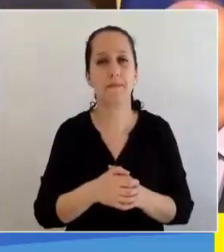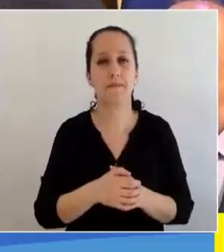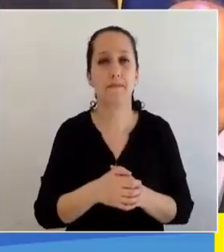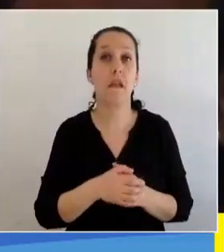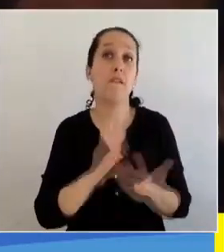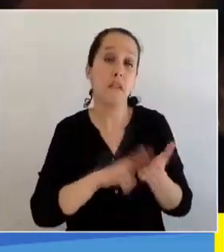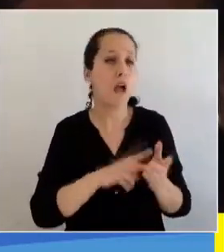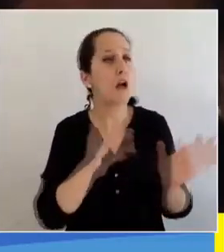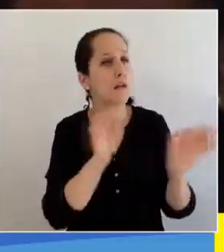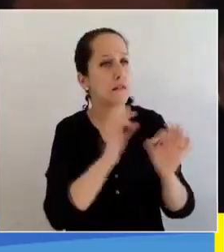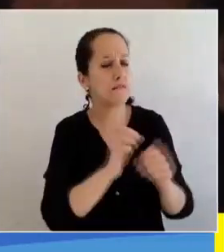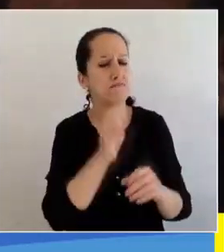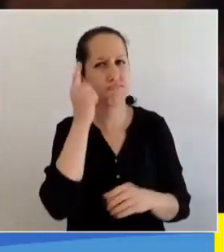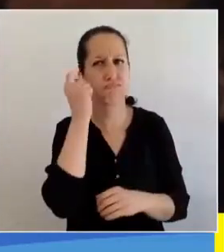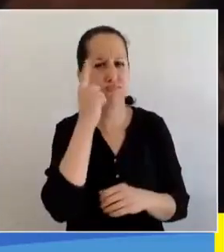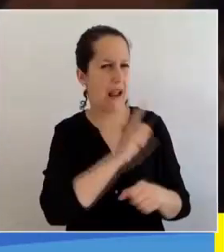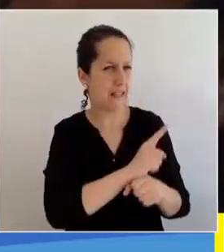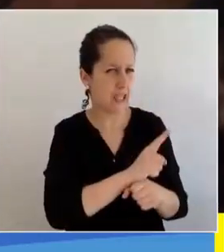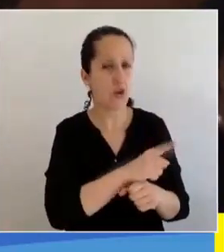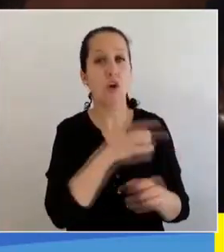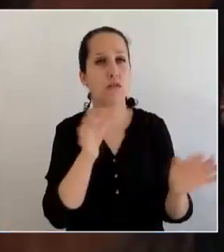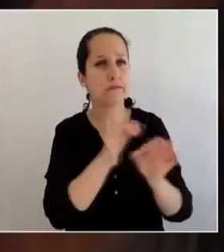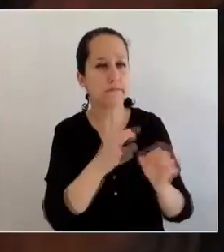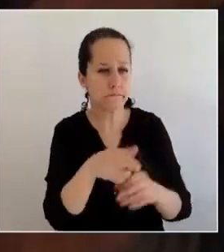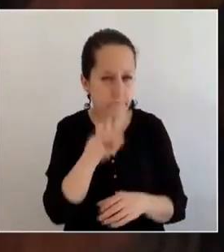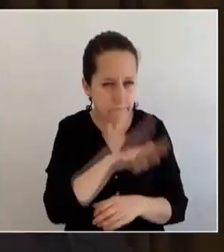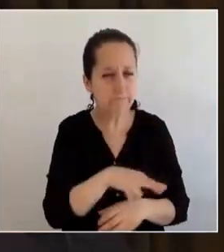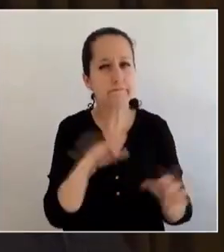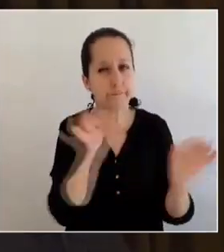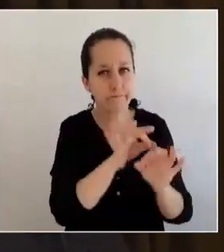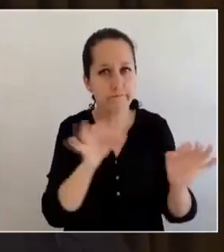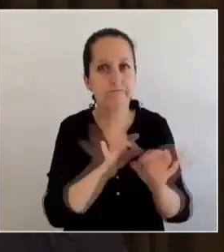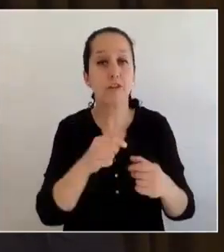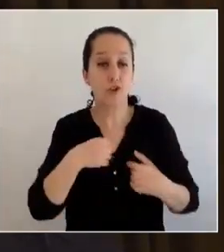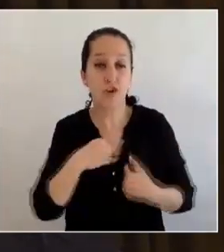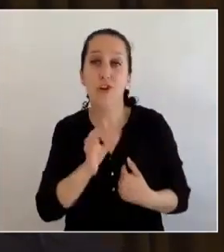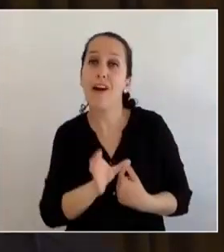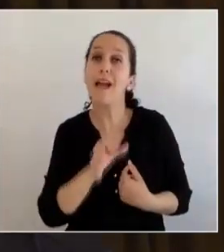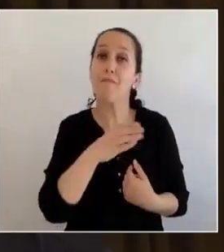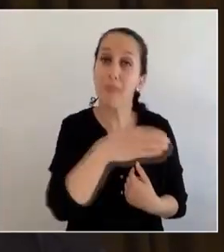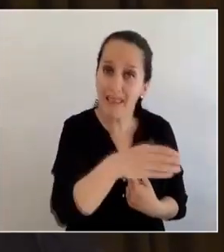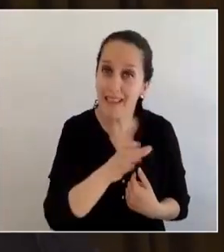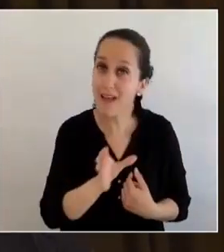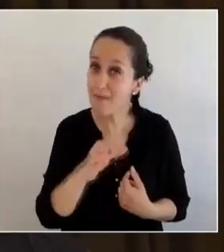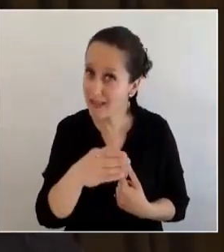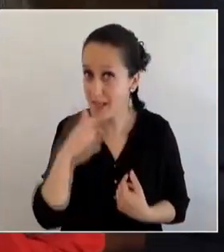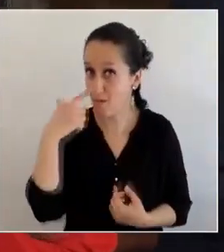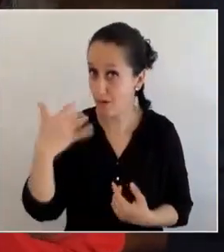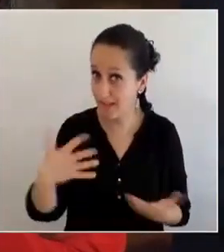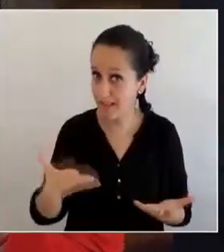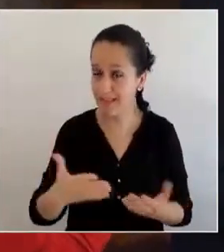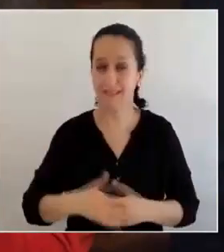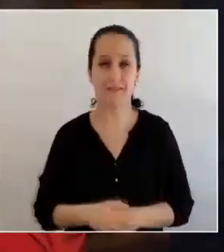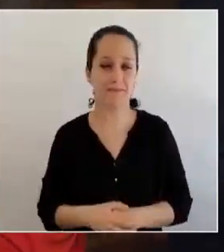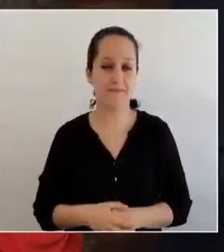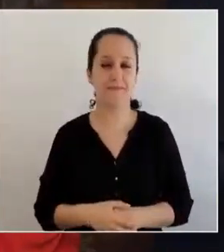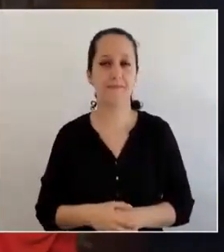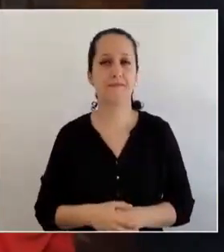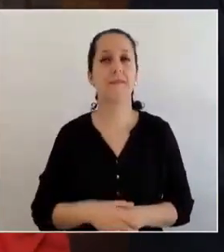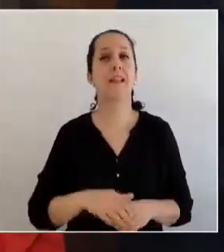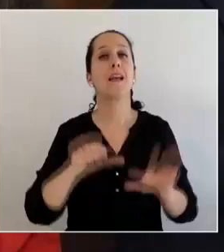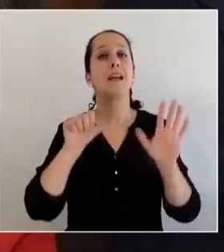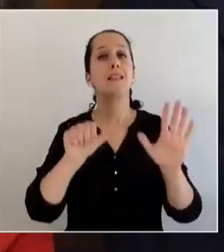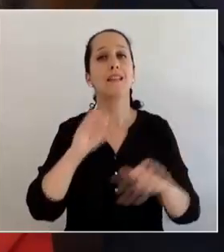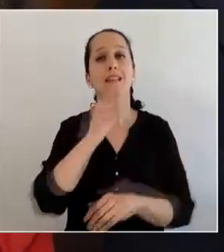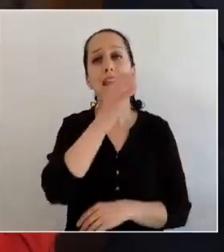porque hay gente que entiende más, hay gente que entiende menos, entonces hay que colocarse en el lugar de la persona. En total fueron